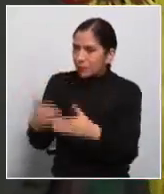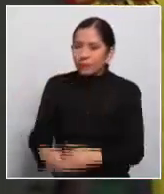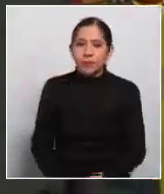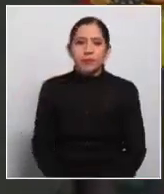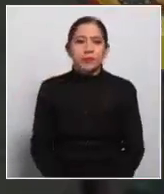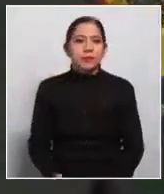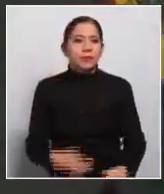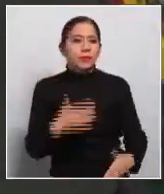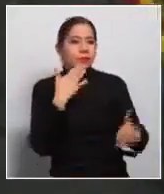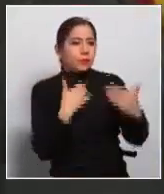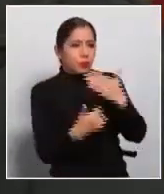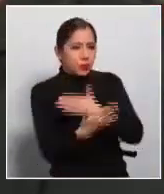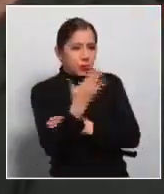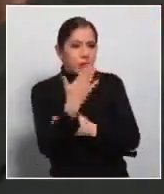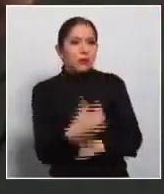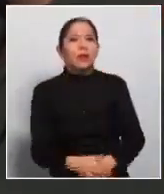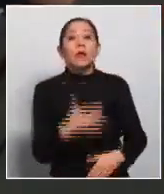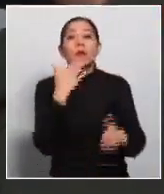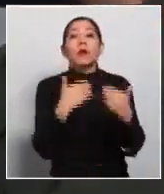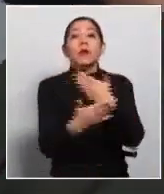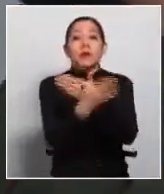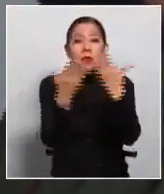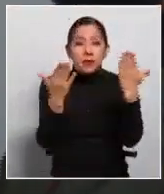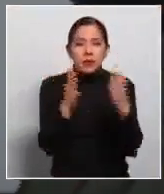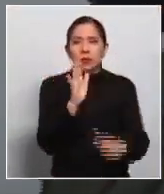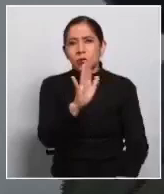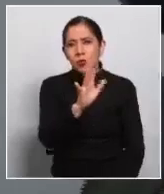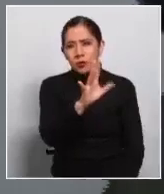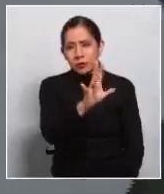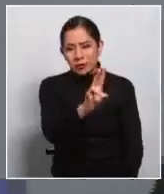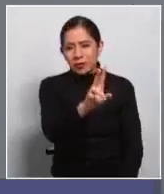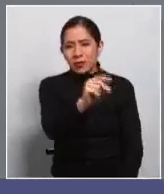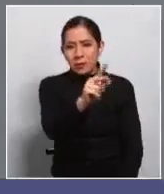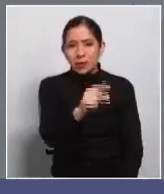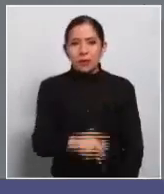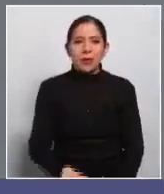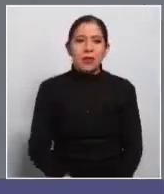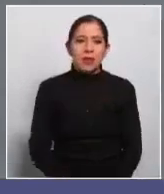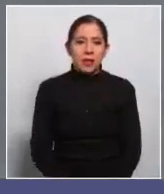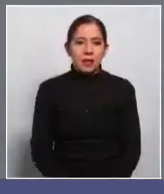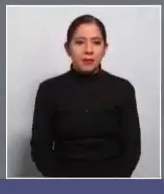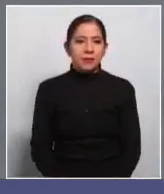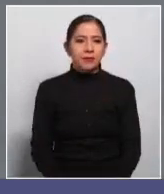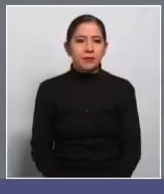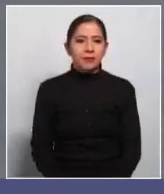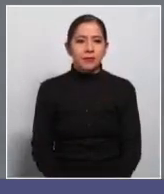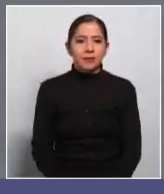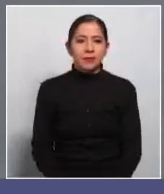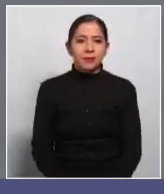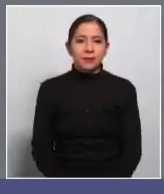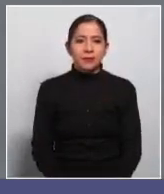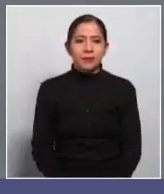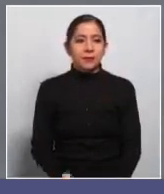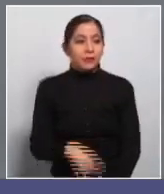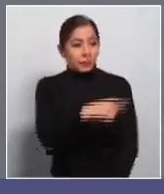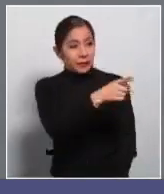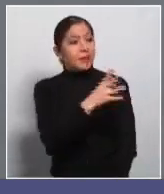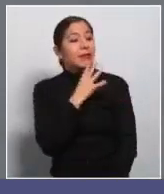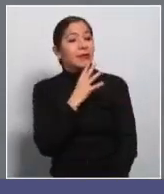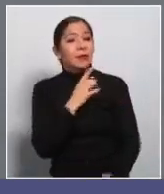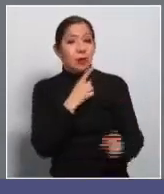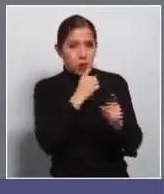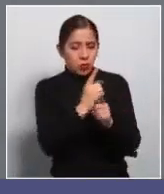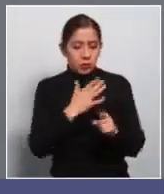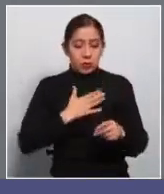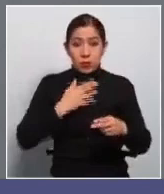Buenos días, buenos días para su prestigioso canal, como usted ya lo dijo, mi nombre